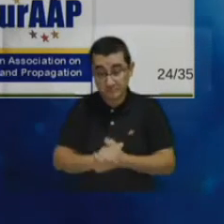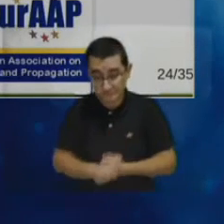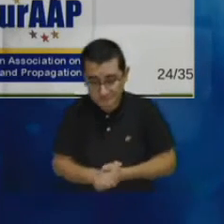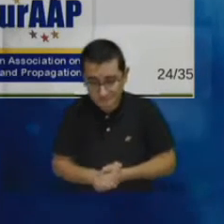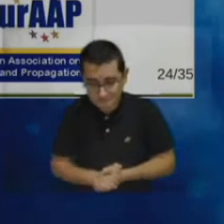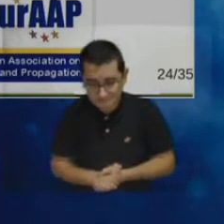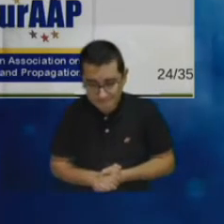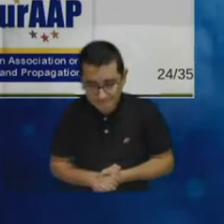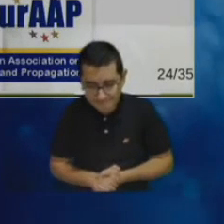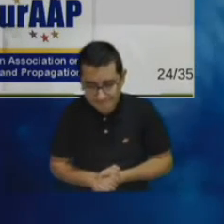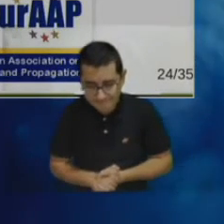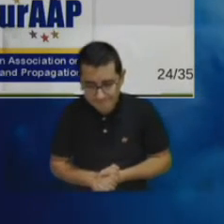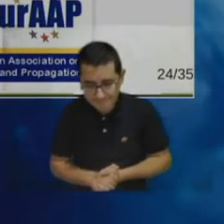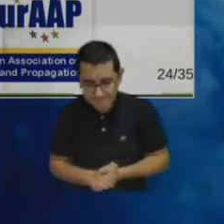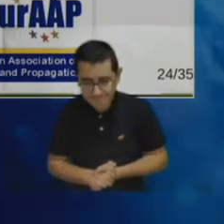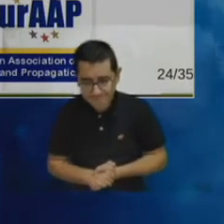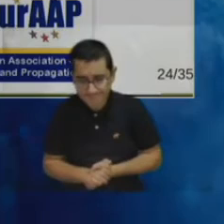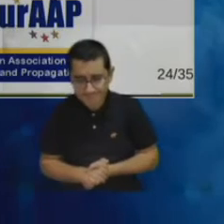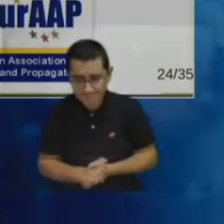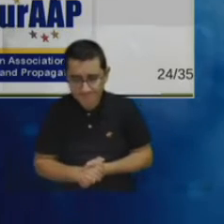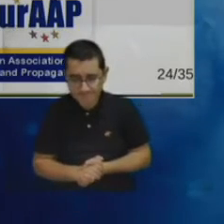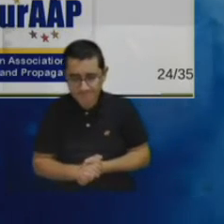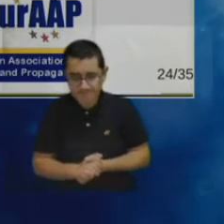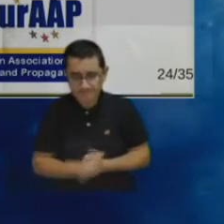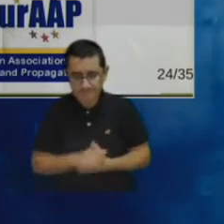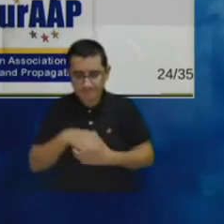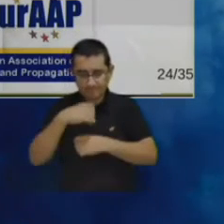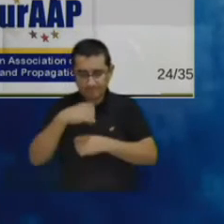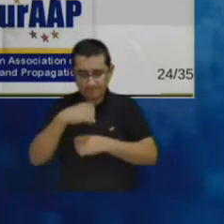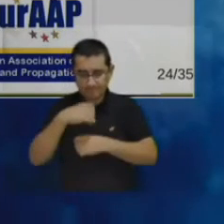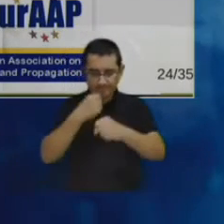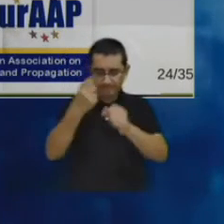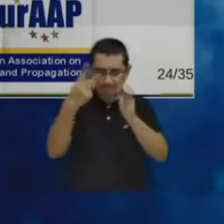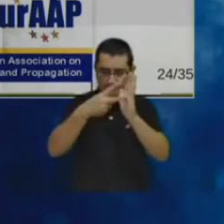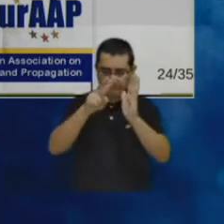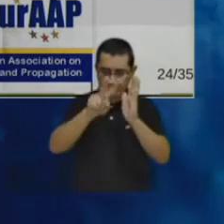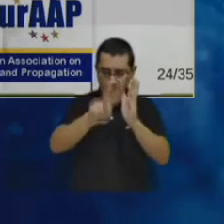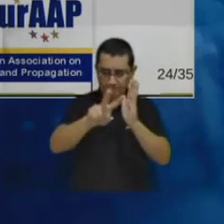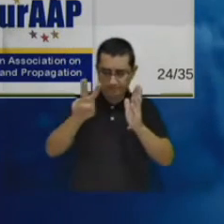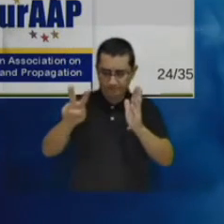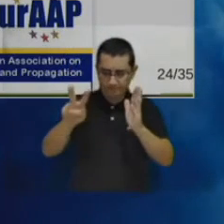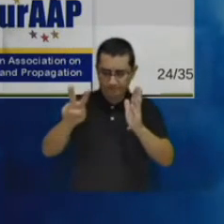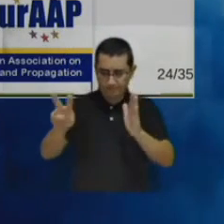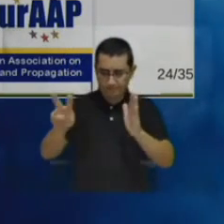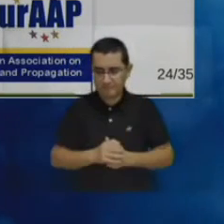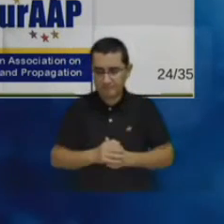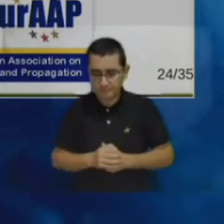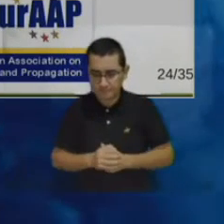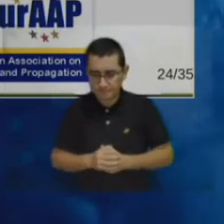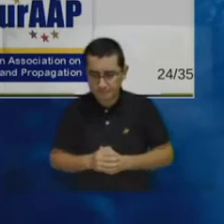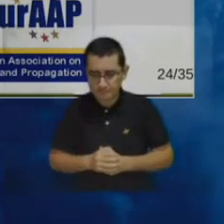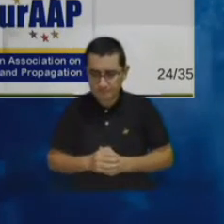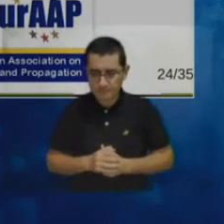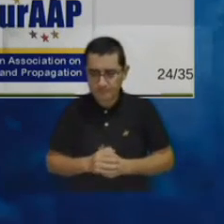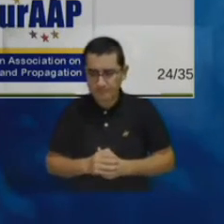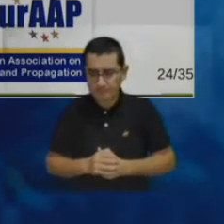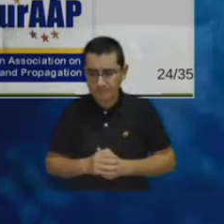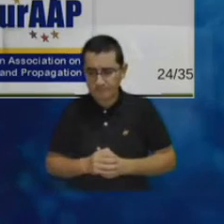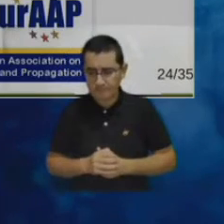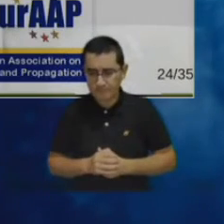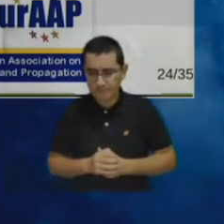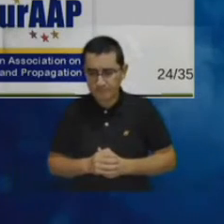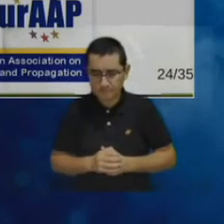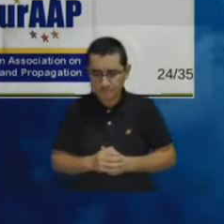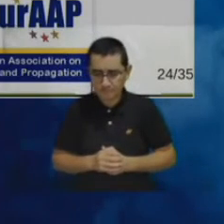2022 estamos esperando respuesta y pues la idea es que allí veremos tenemos la posibilidad de mostrar los resultados ya en mayor